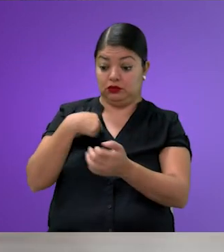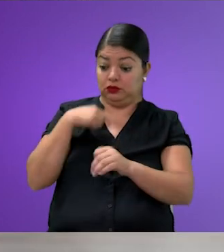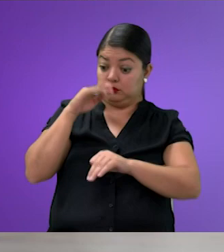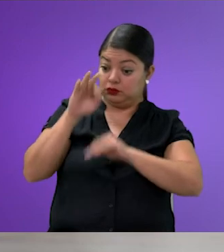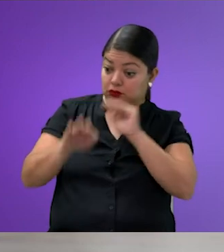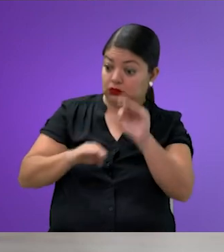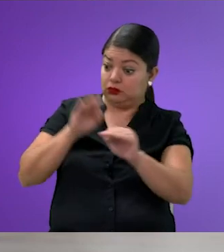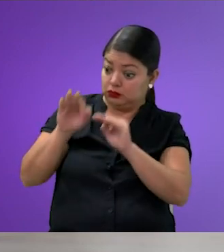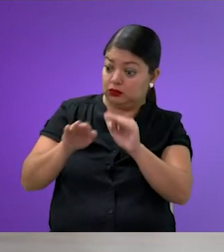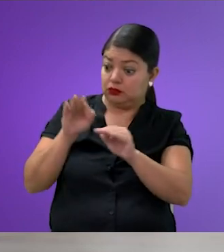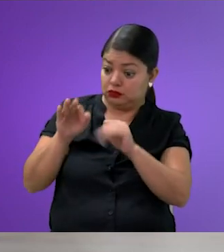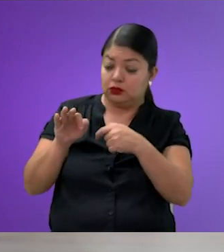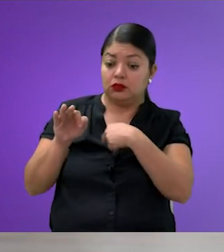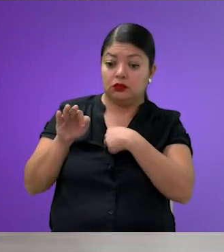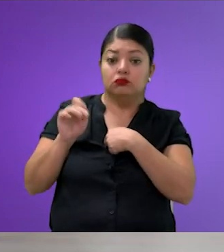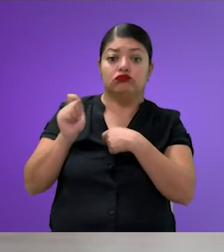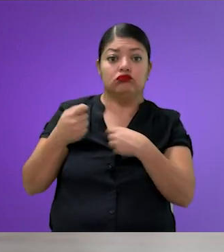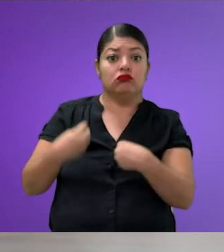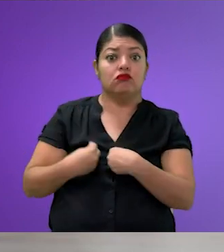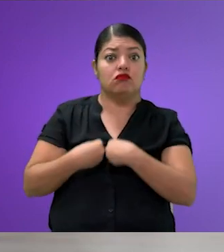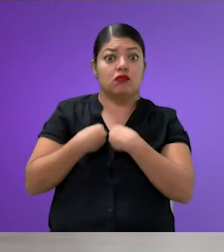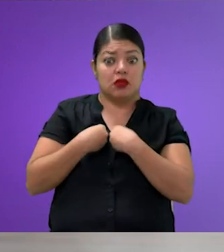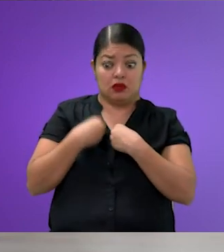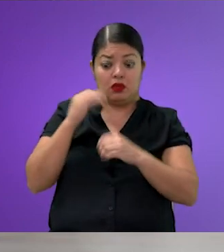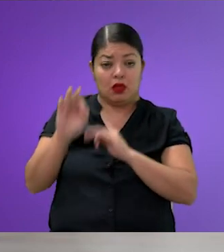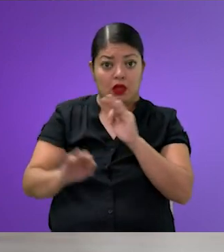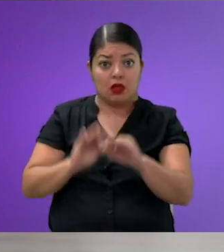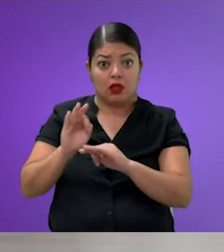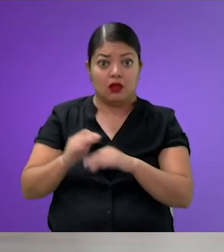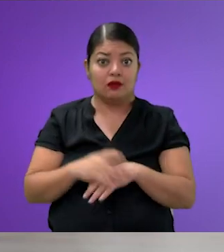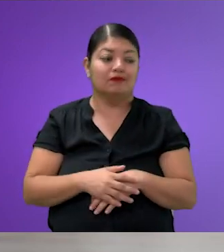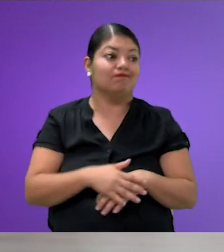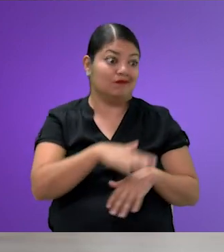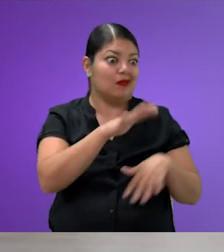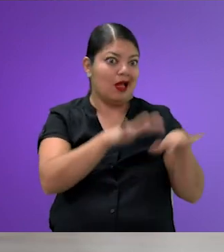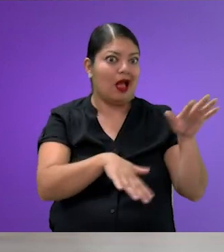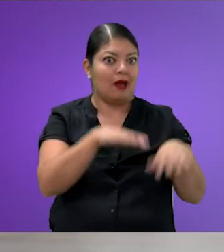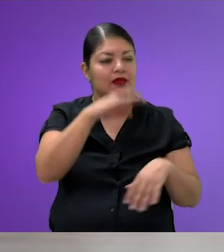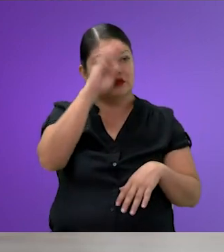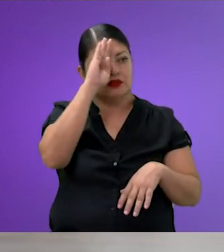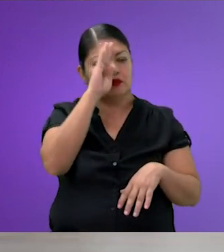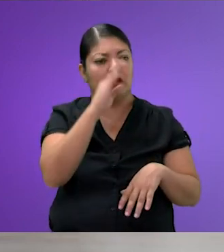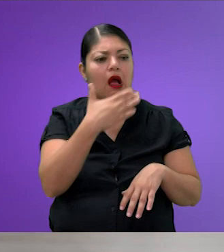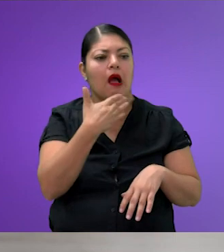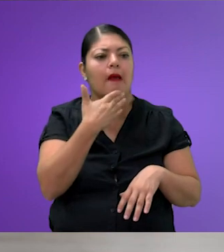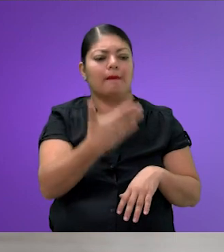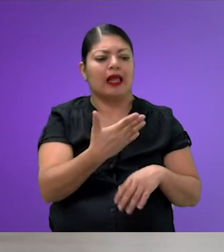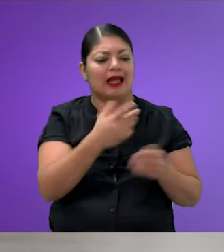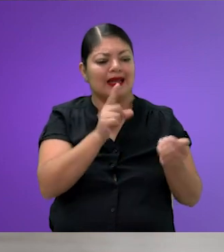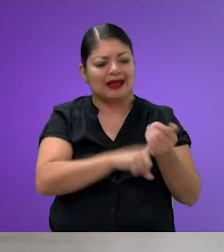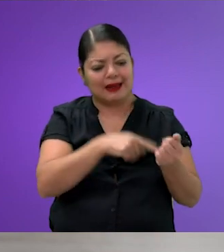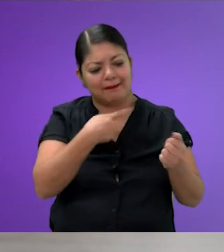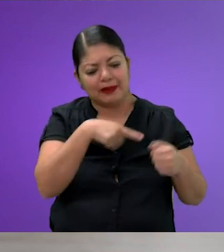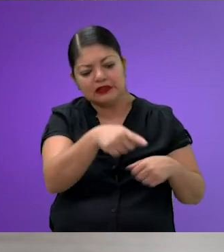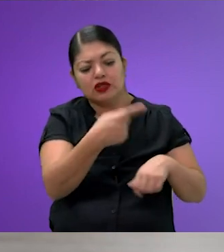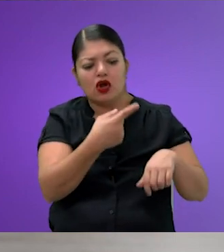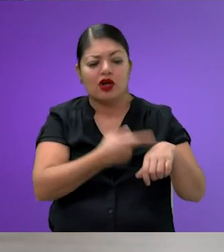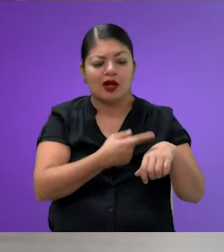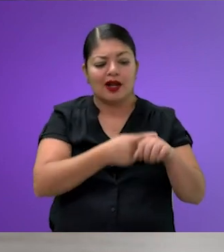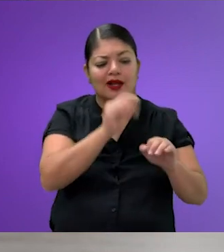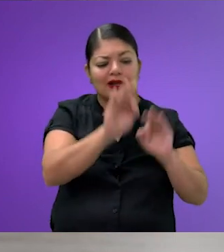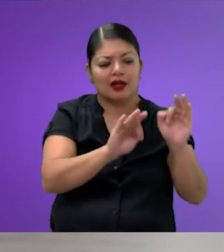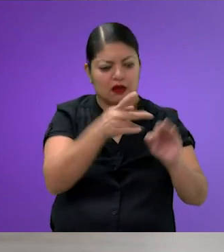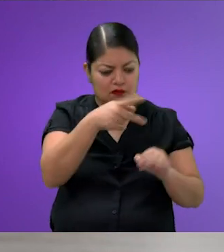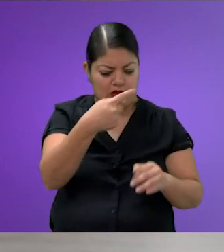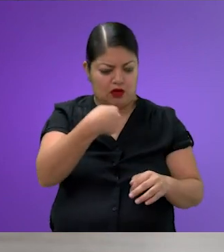a cuidar a quien tiene que cuidar. Y muchas veces nos enfocamos que está bien en la persona a la que vamos a cuidar, pero se nos olvida el cuidador, ¿no?